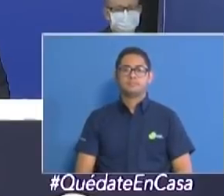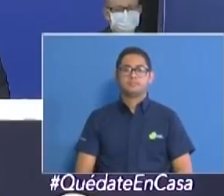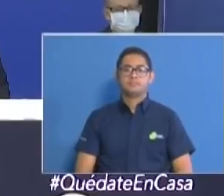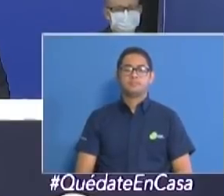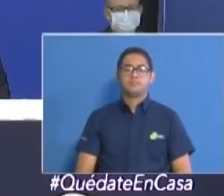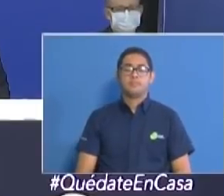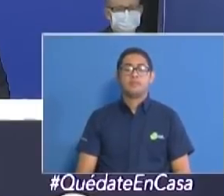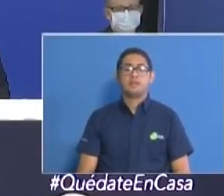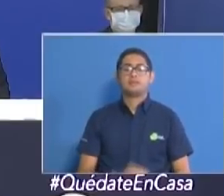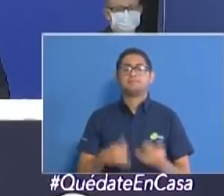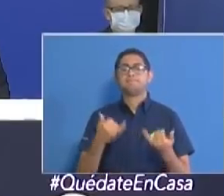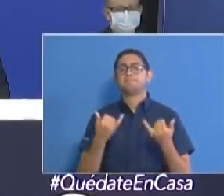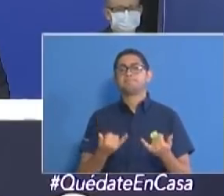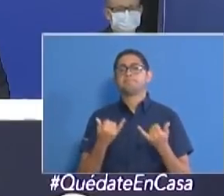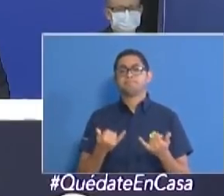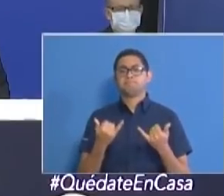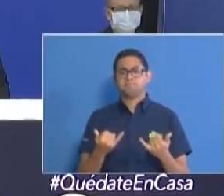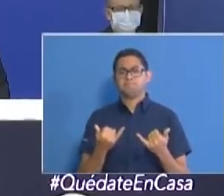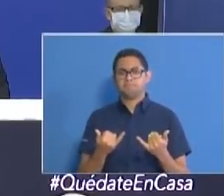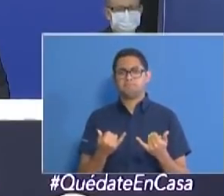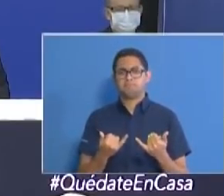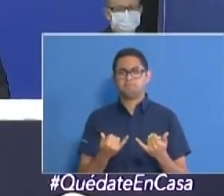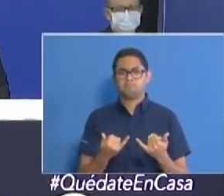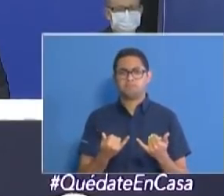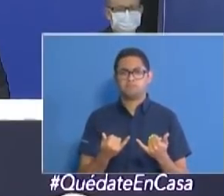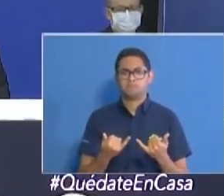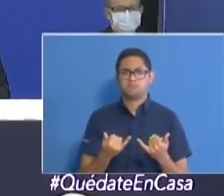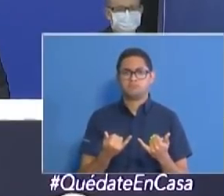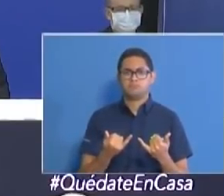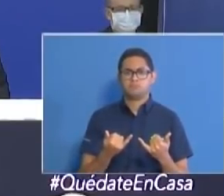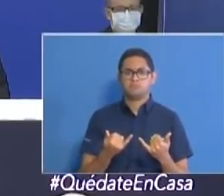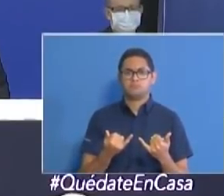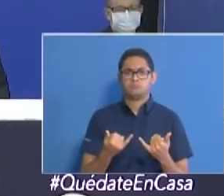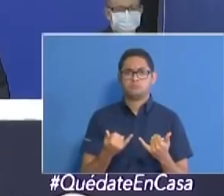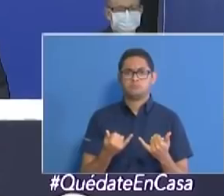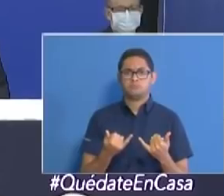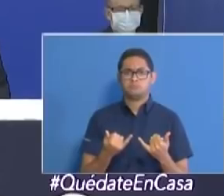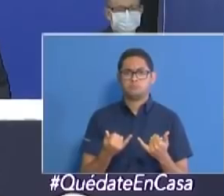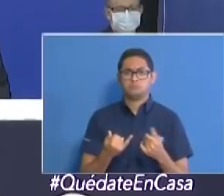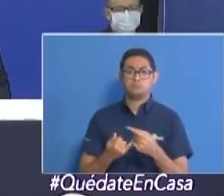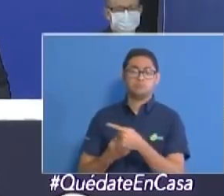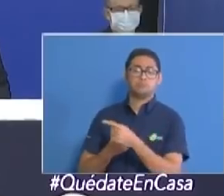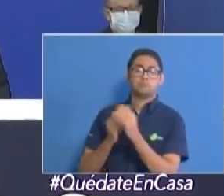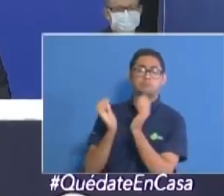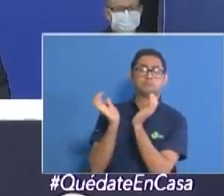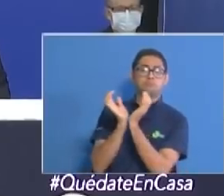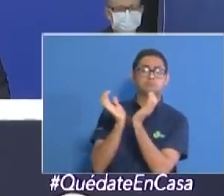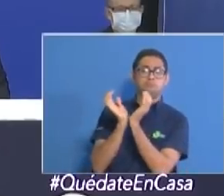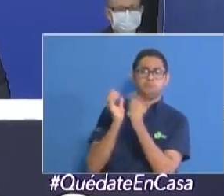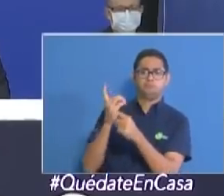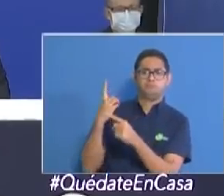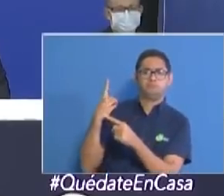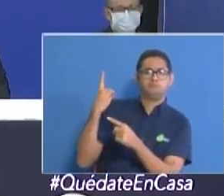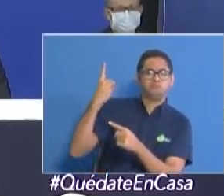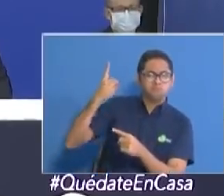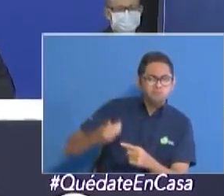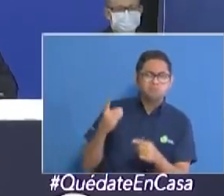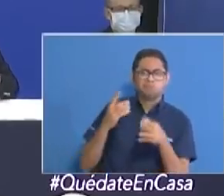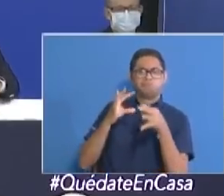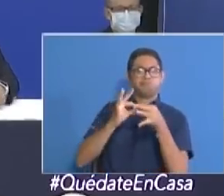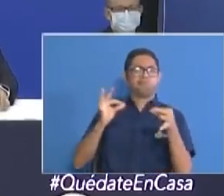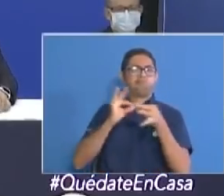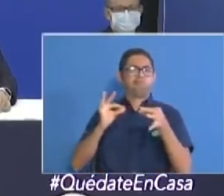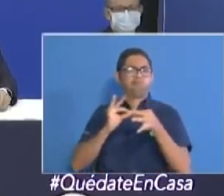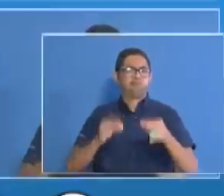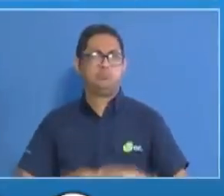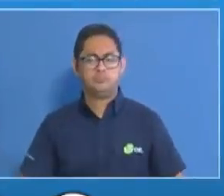Ahora le damos la palabra al director de la Caja del Seguro Social, el doctor Enrique Lado Cortés.